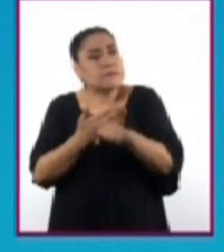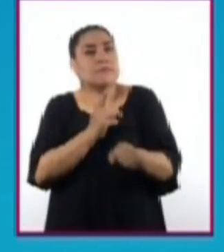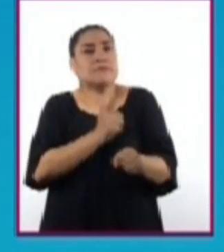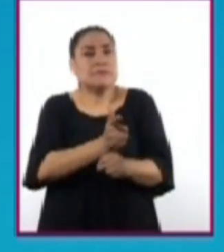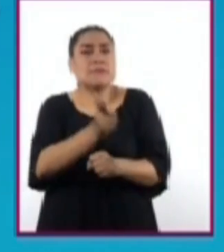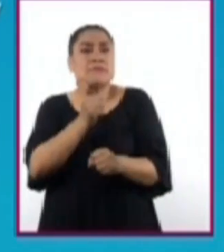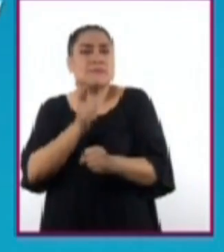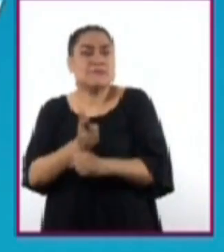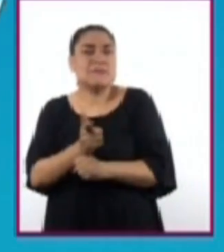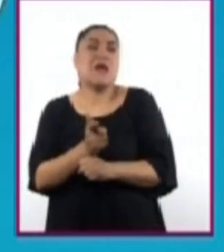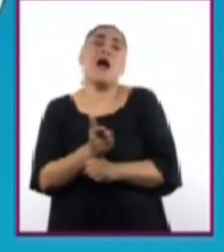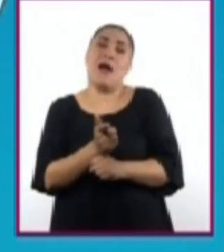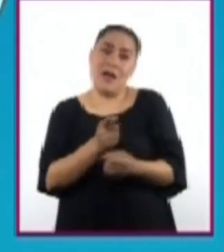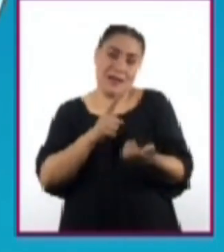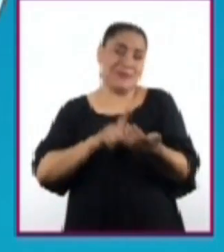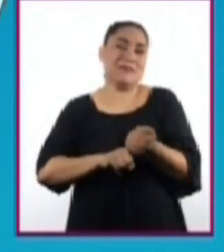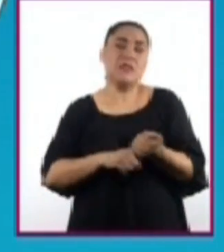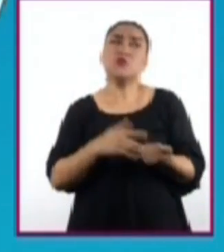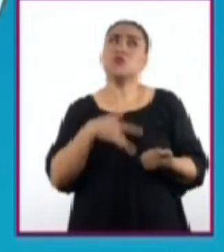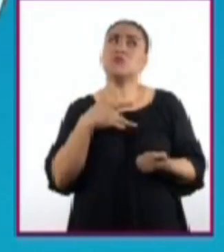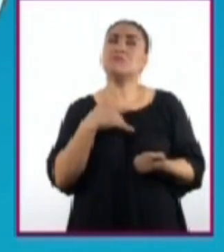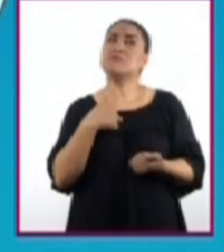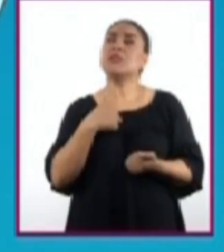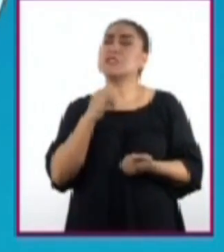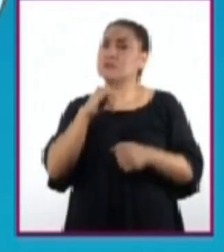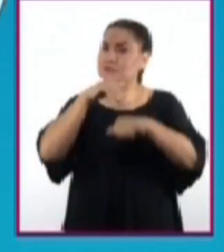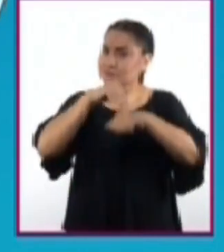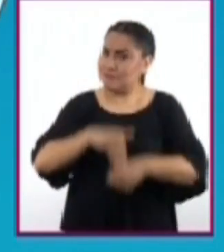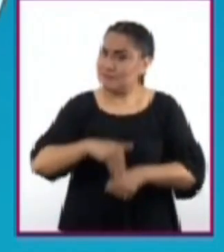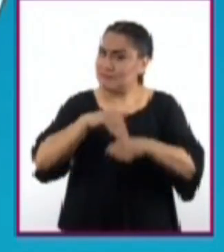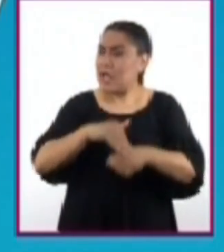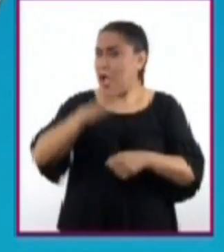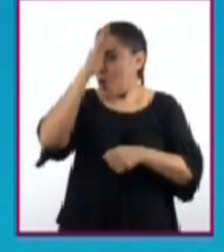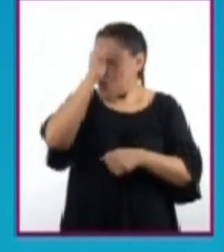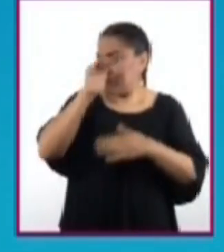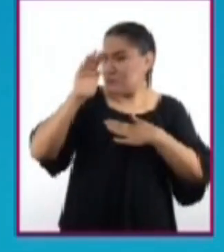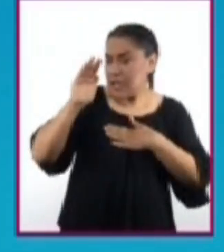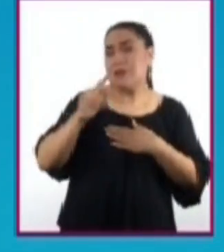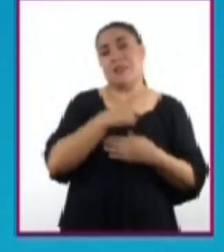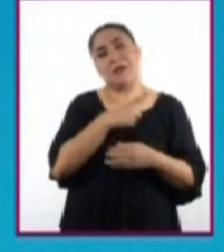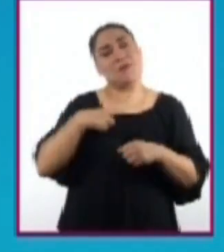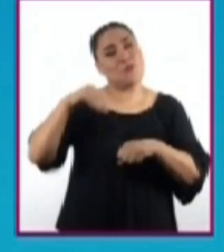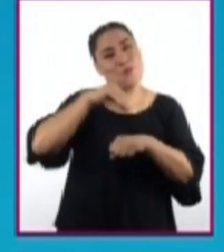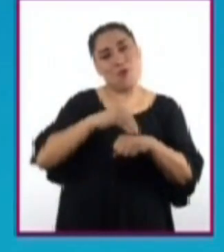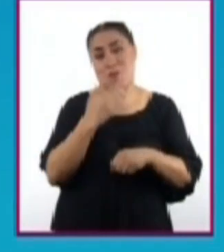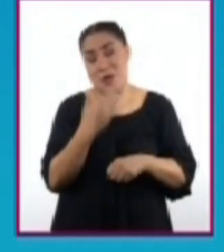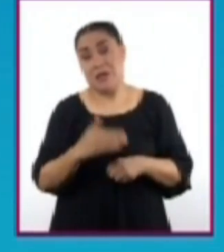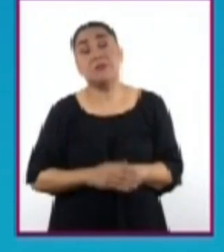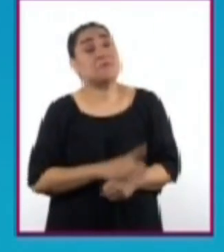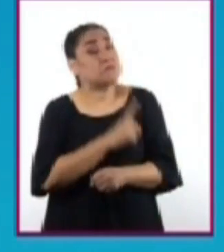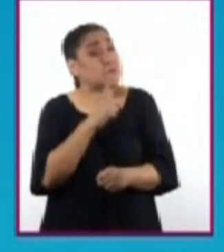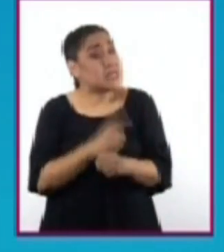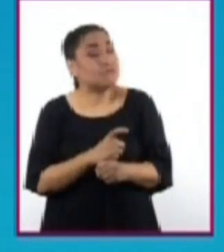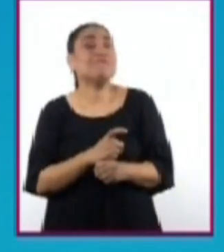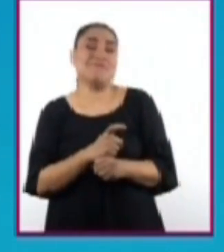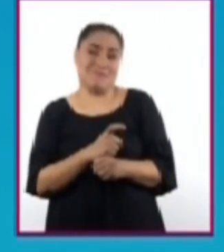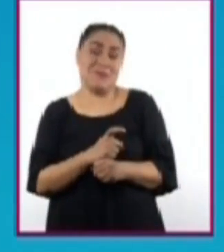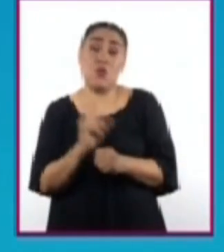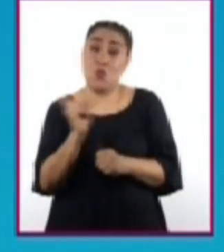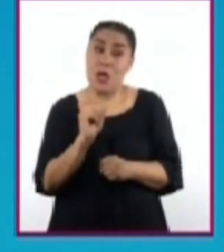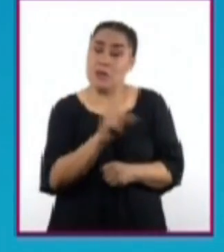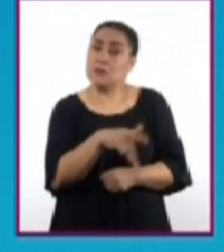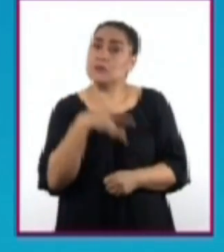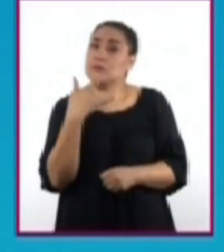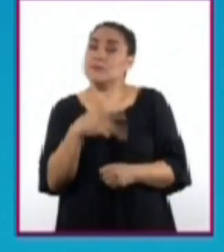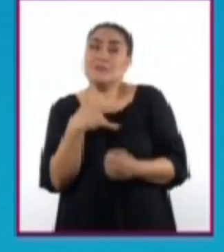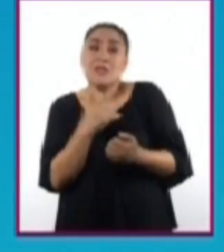significa que eres capaz de comprometerte, cumplir y actuar de manera correcta. Sobre todo en las acciones que se